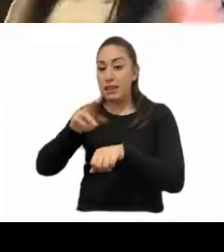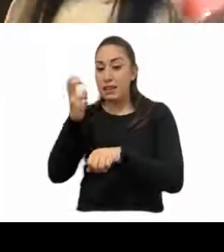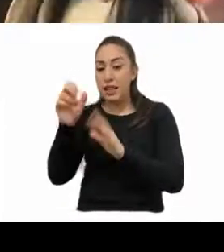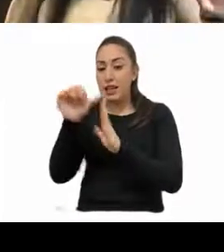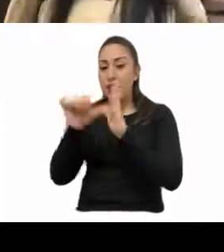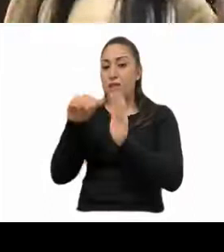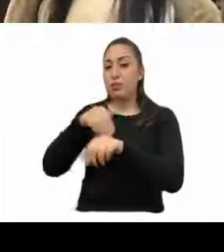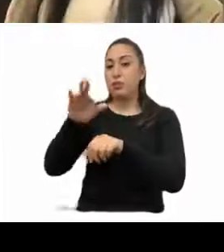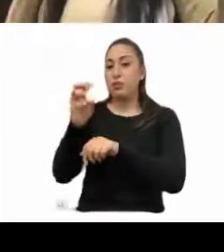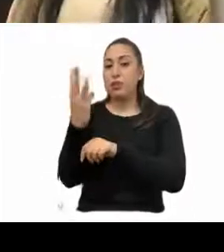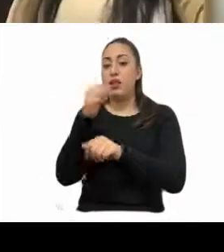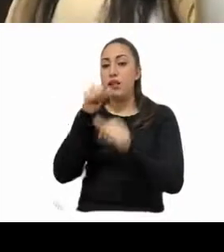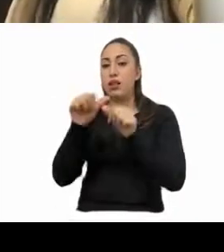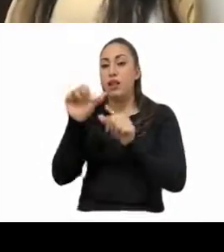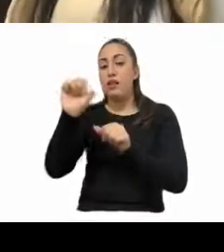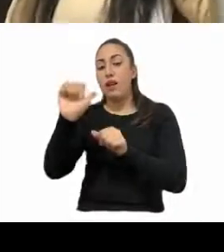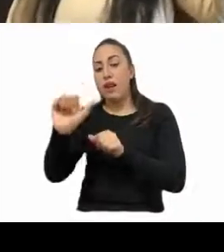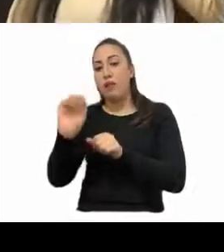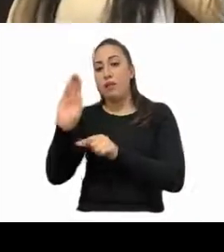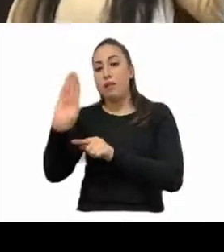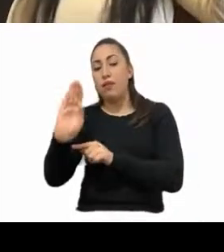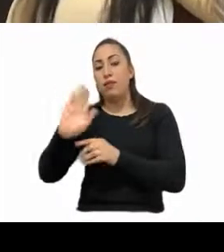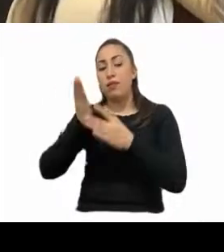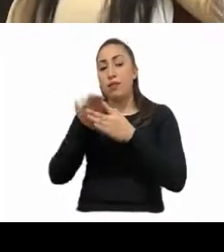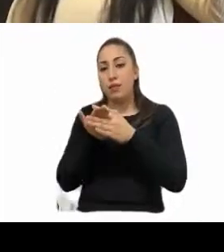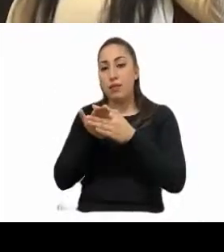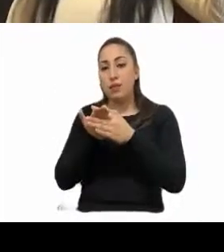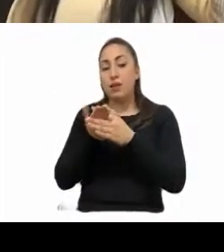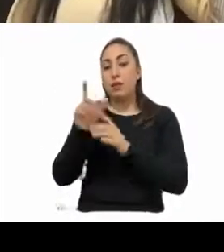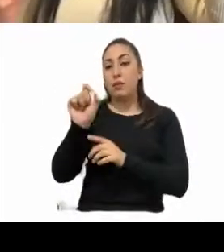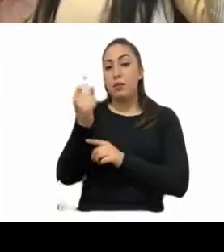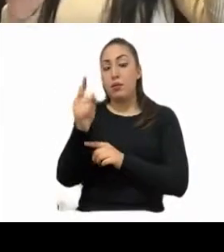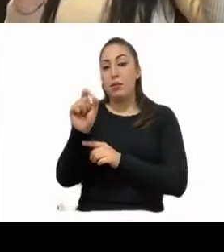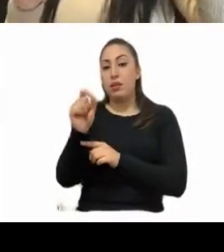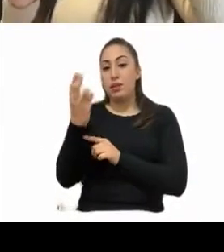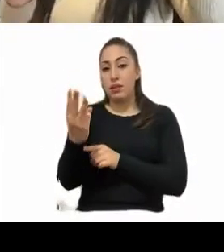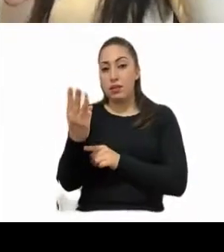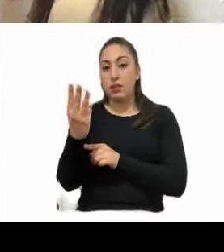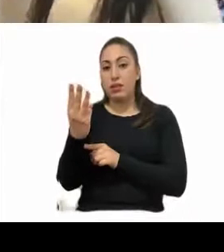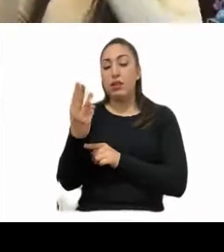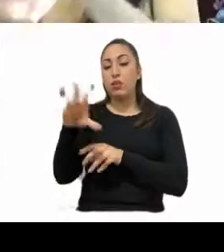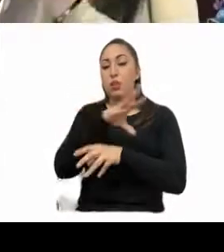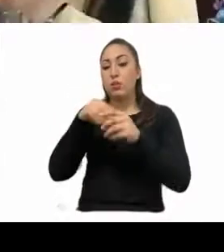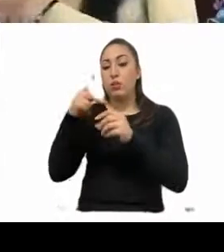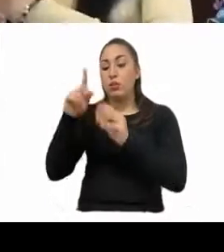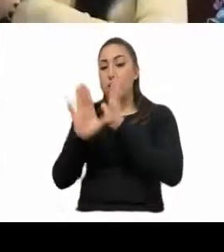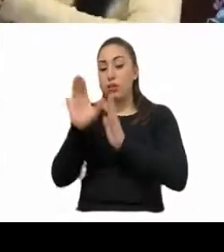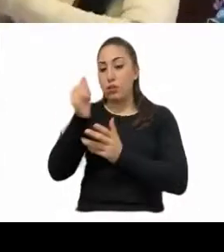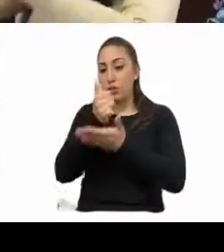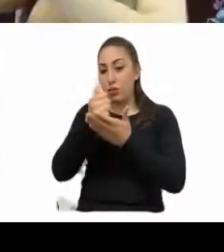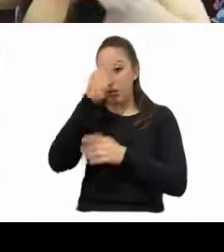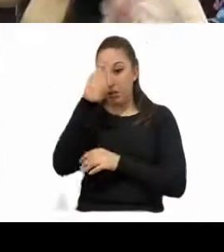apartado B, inciso A, fracciones vigésimo segunda y vigésimo tercera de la Constitución Política de la Ciudad de México,